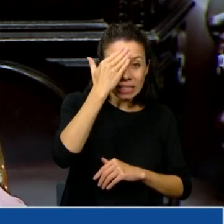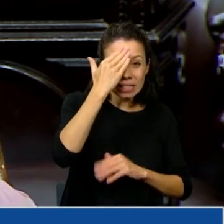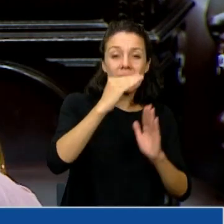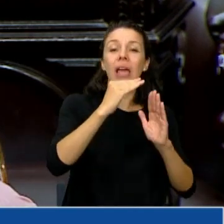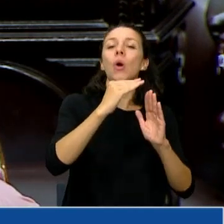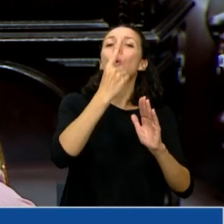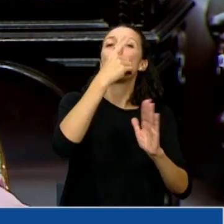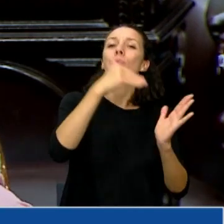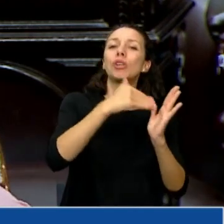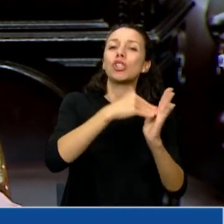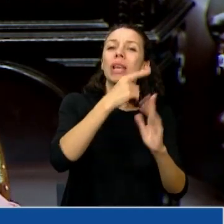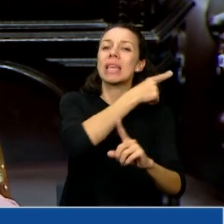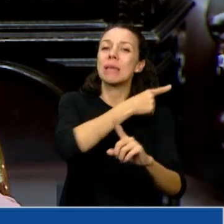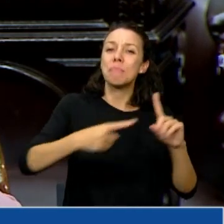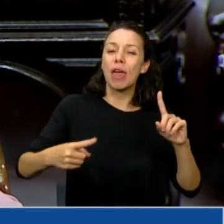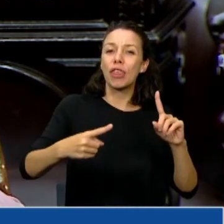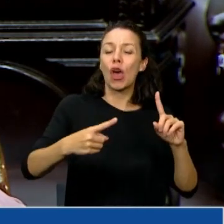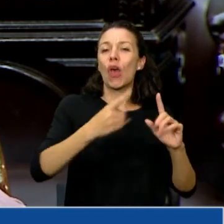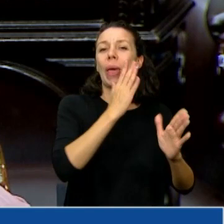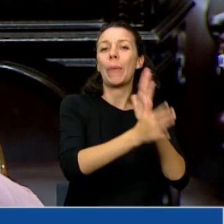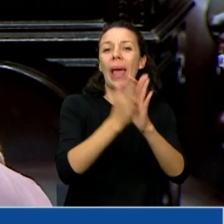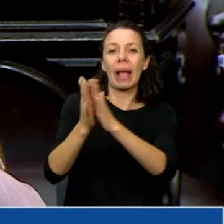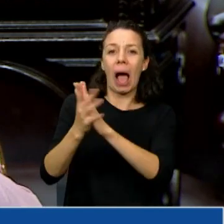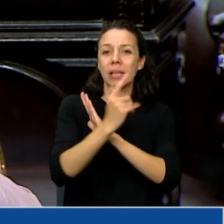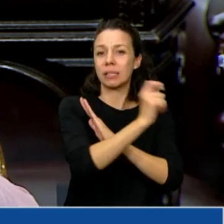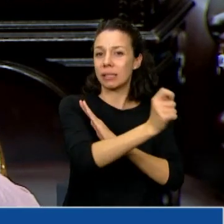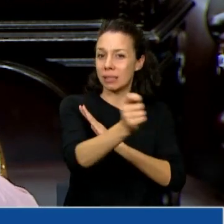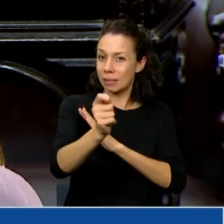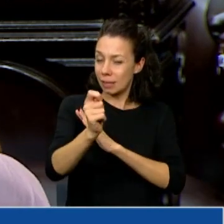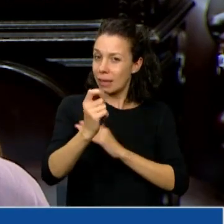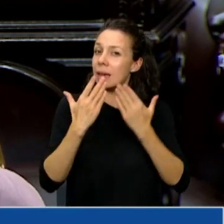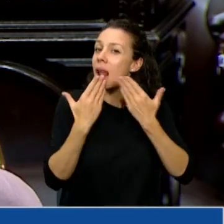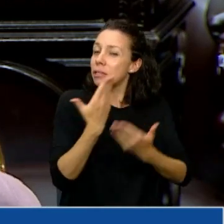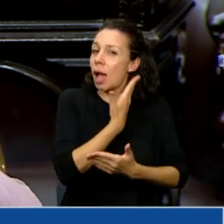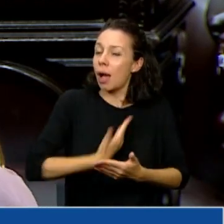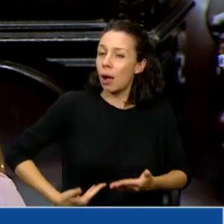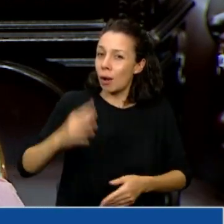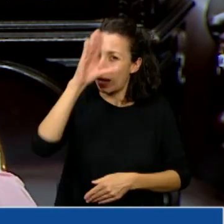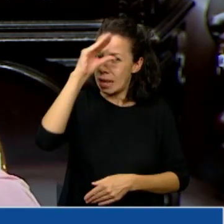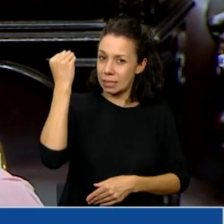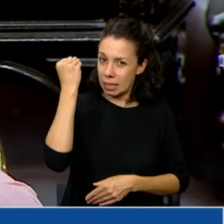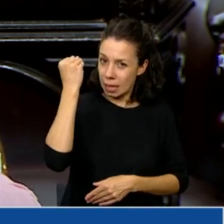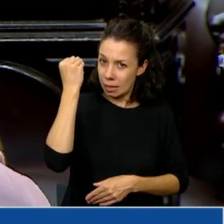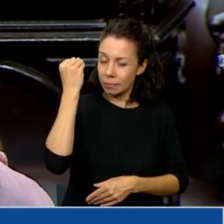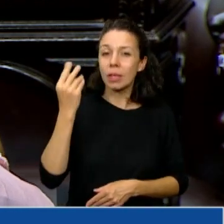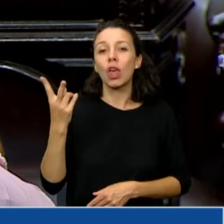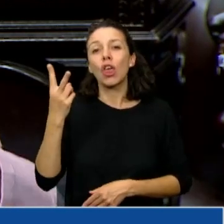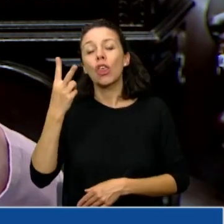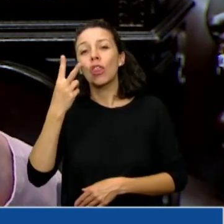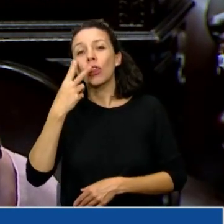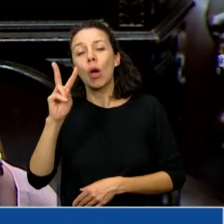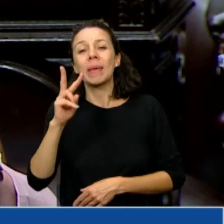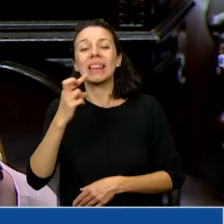medio de becas dejó el gobierno de Cristina Kirchner. 2019, 700.000